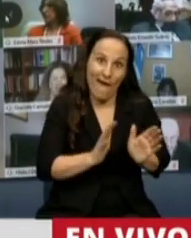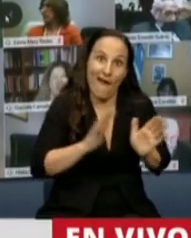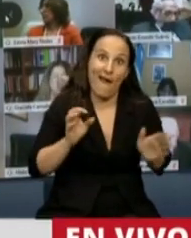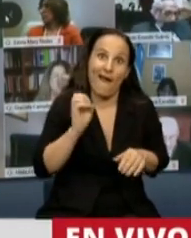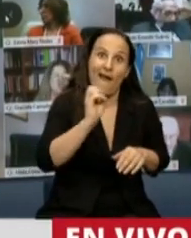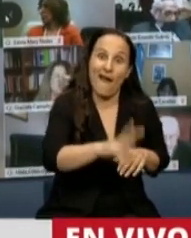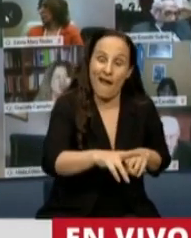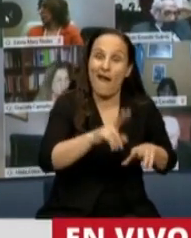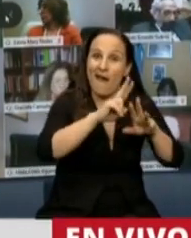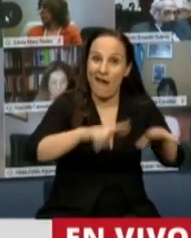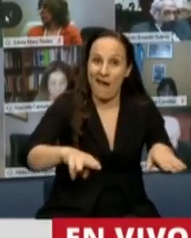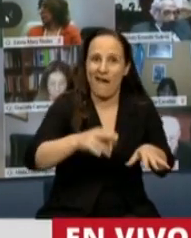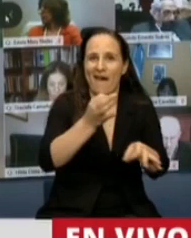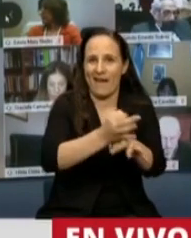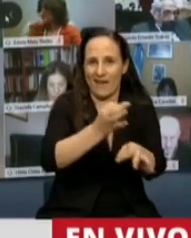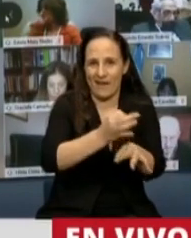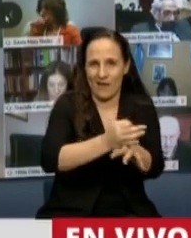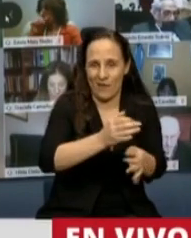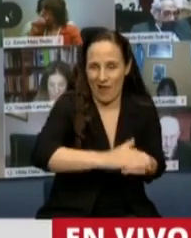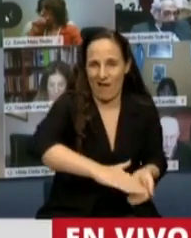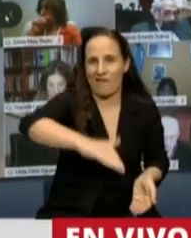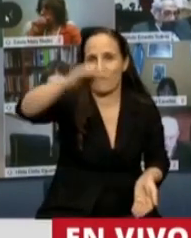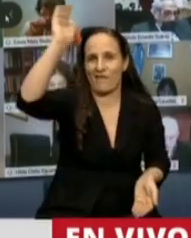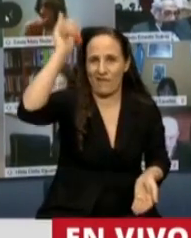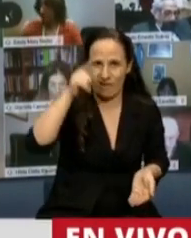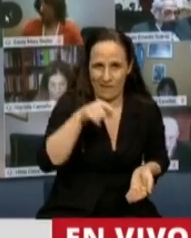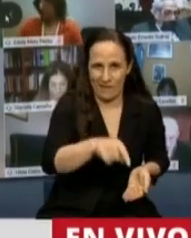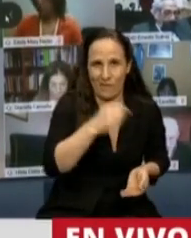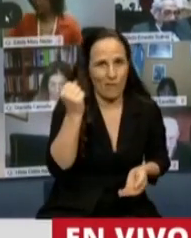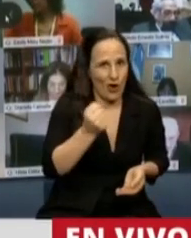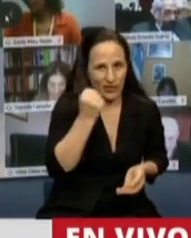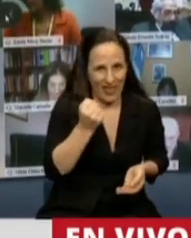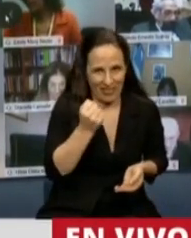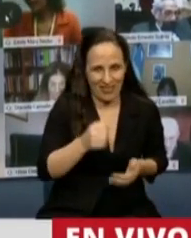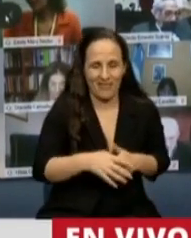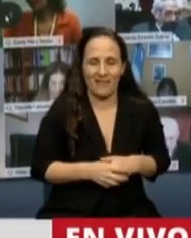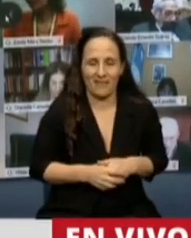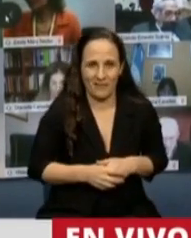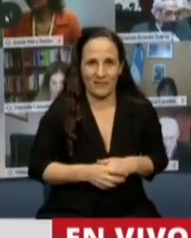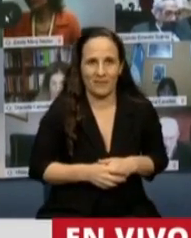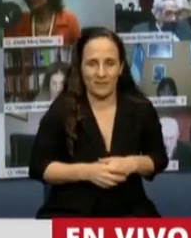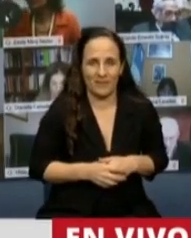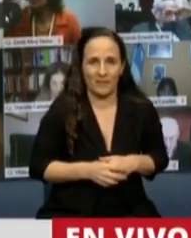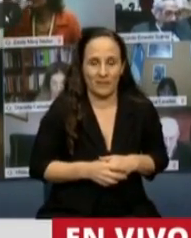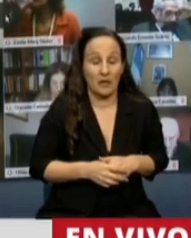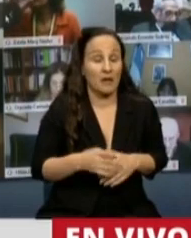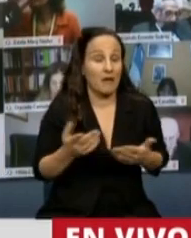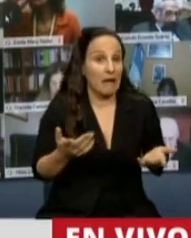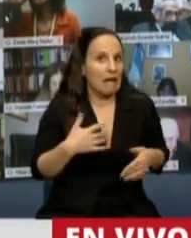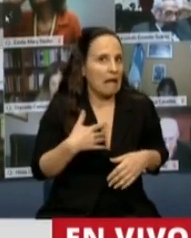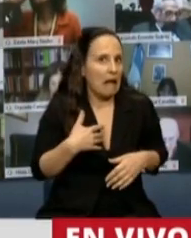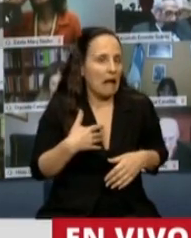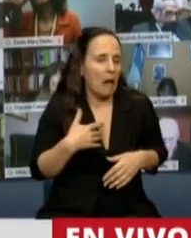y de su vivencia y de lo que significa en el crecimiento. Sinceramente